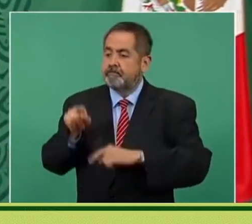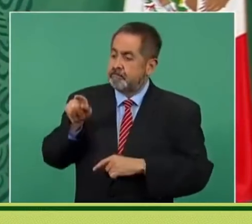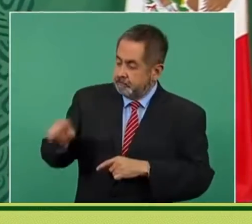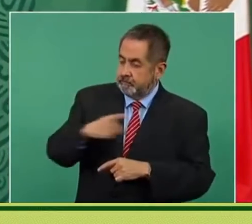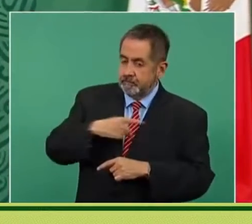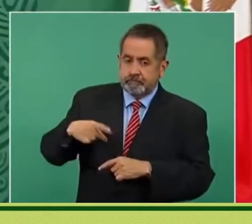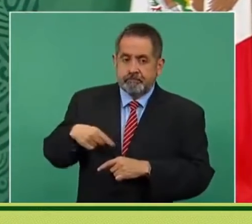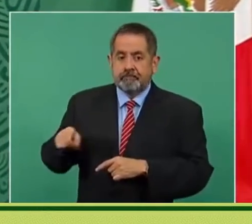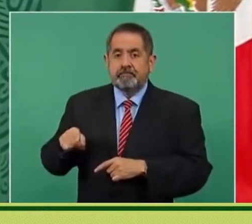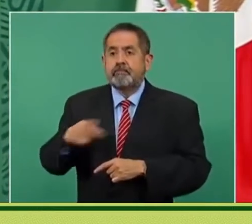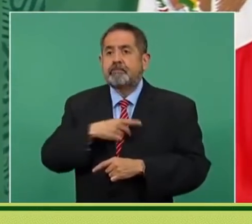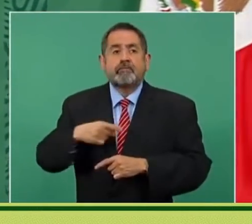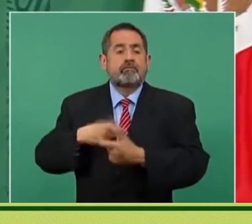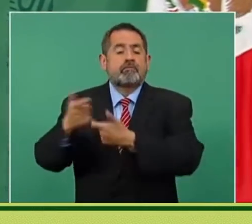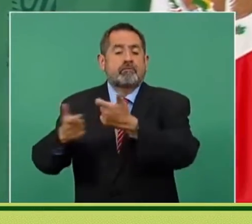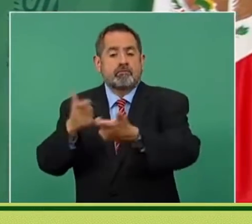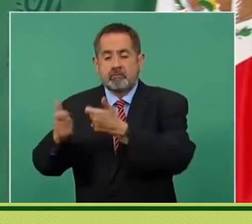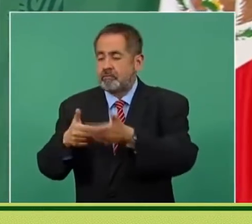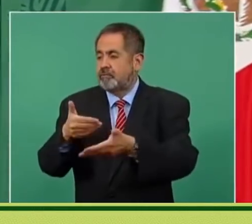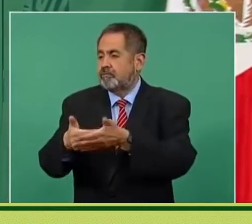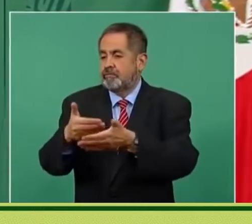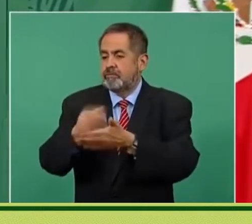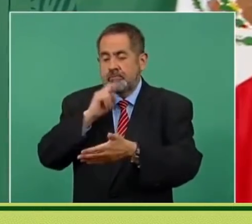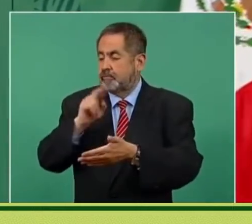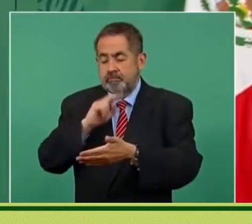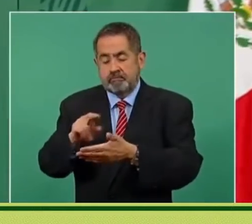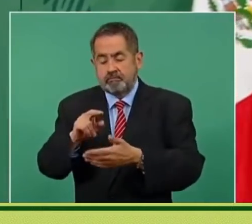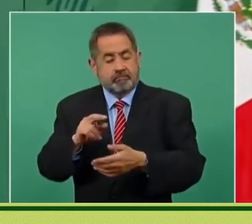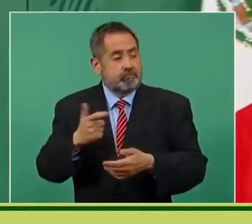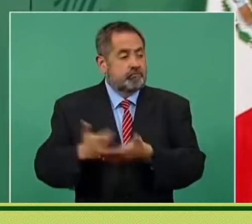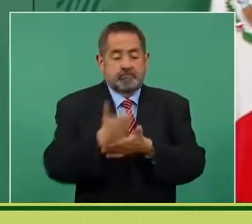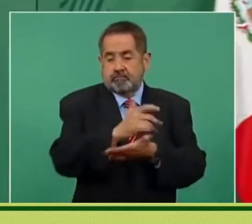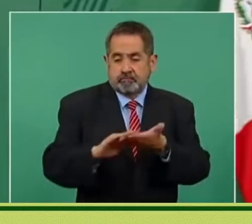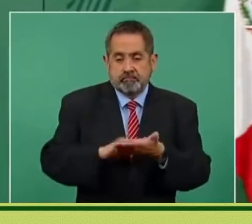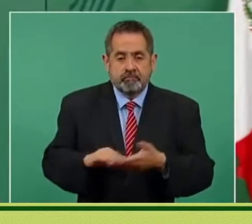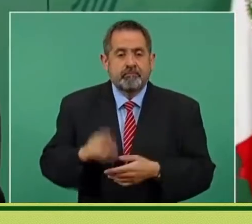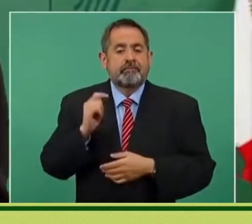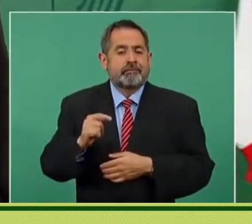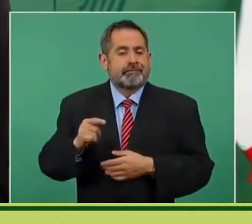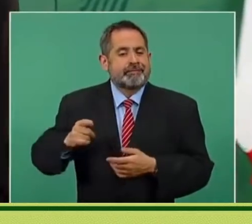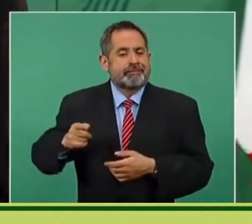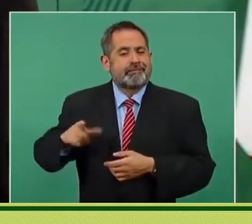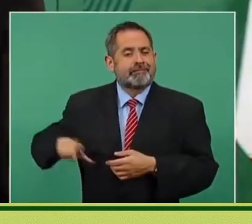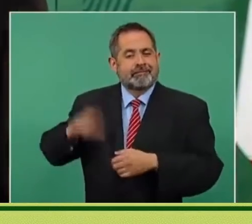todas sus deudas de corto plazo. Si no,